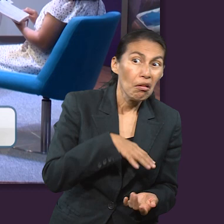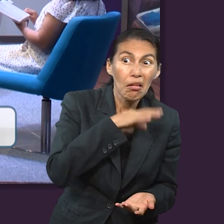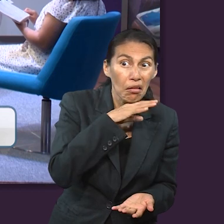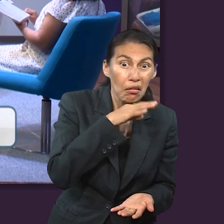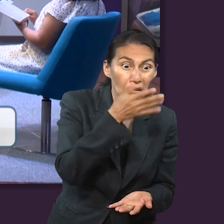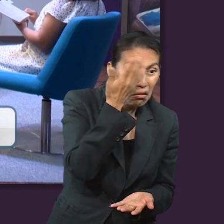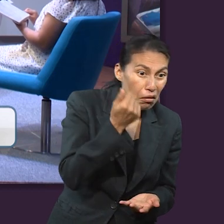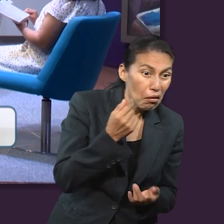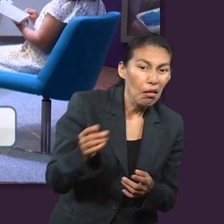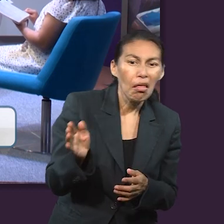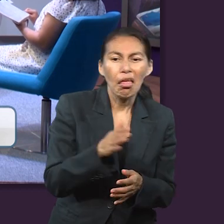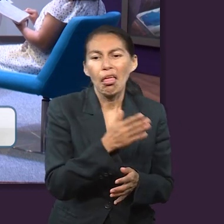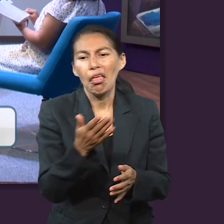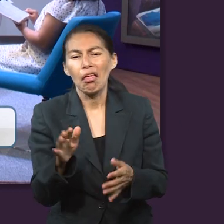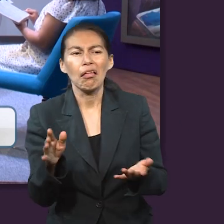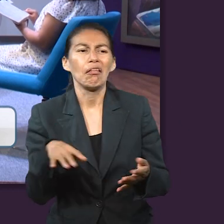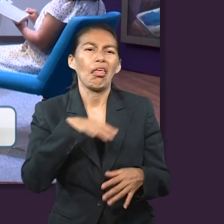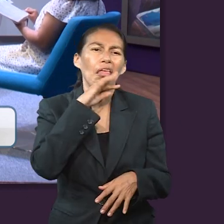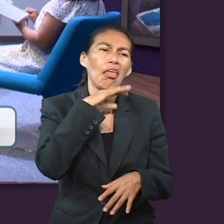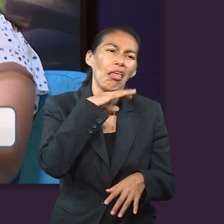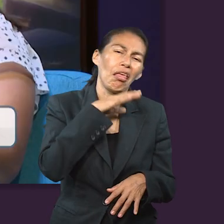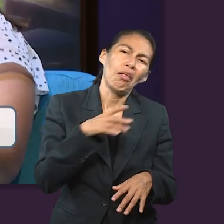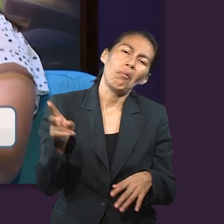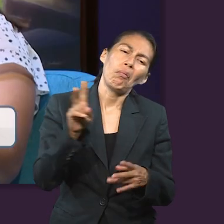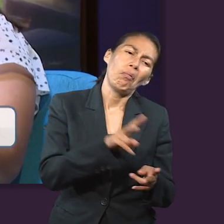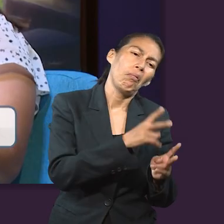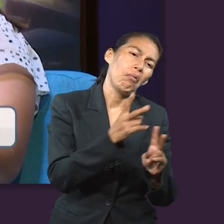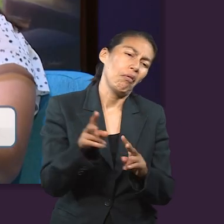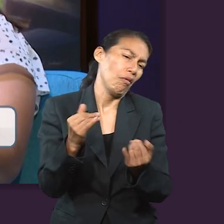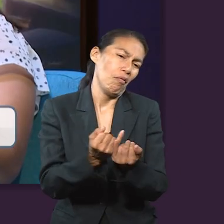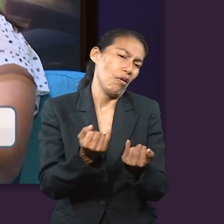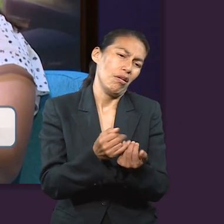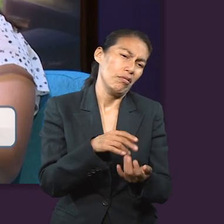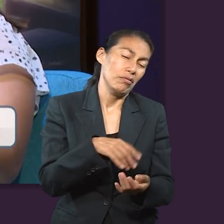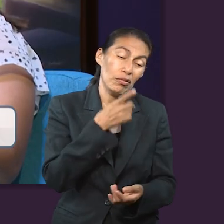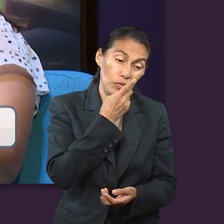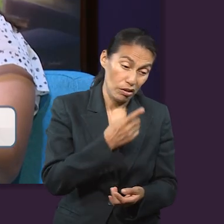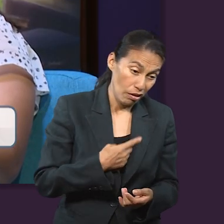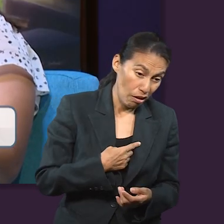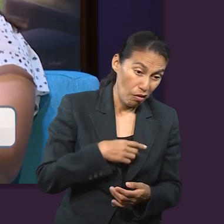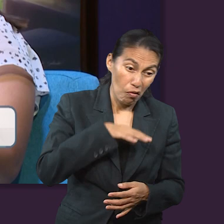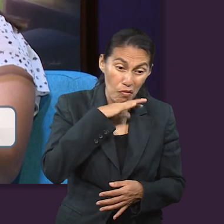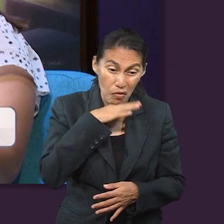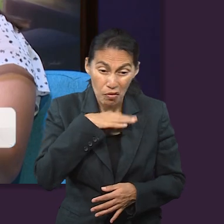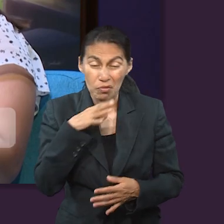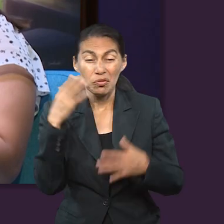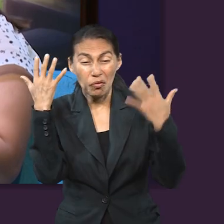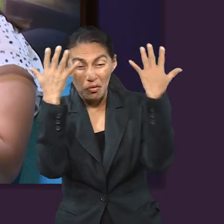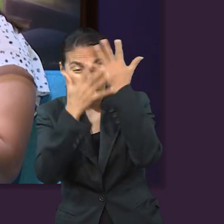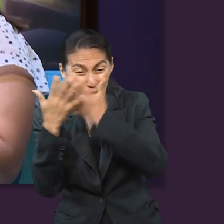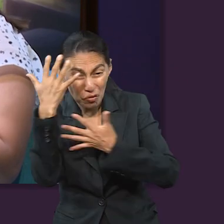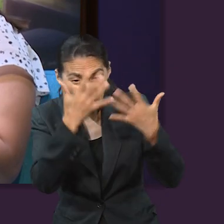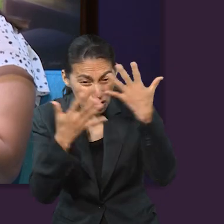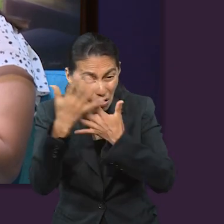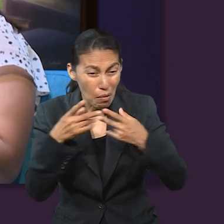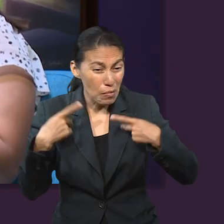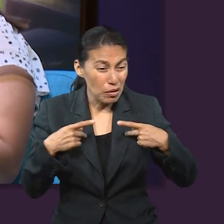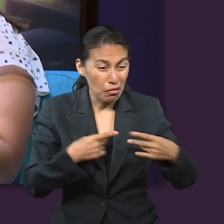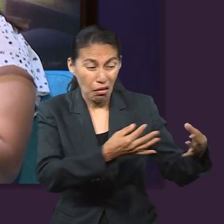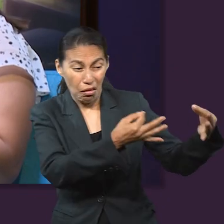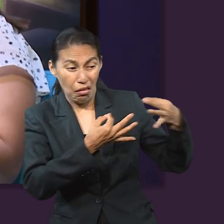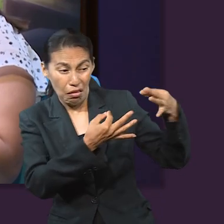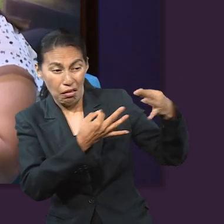olas y llevados de aquí para allá por todo el viento de enseñanza y por la astucia y artificios de quienes emplean